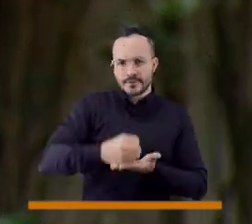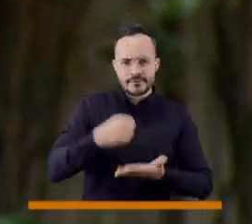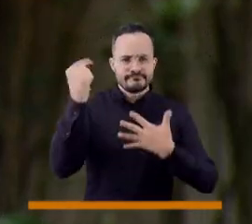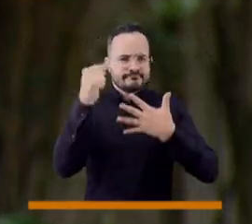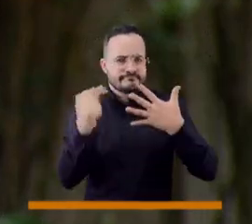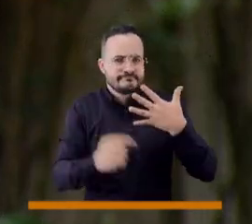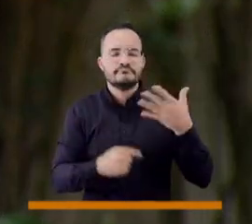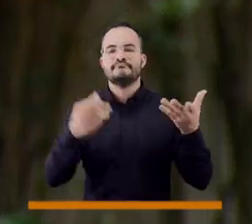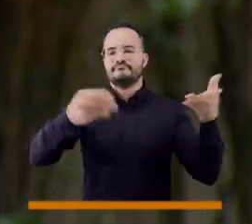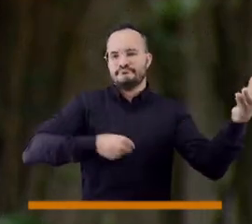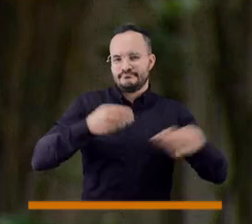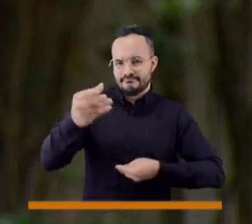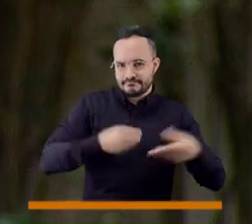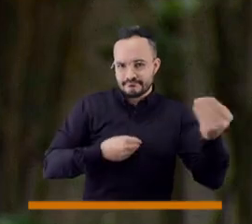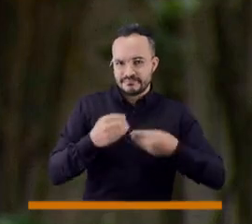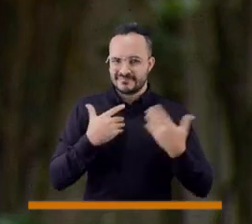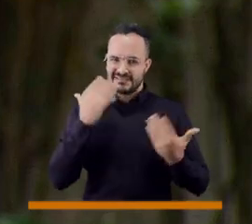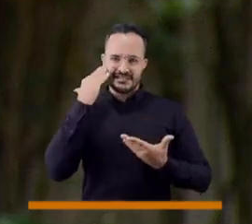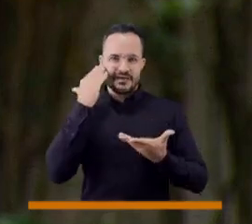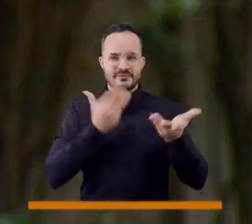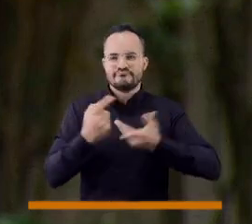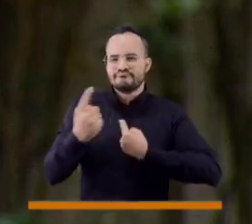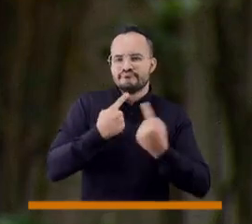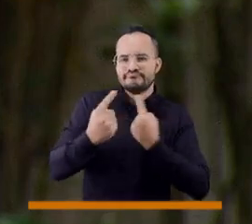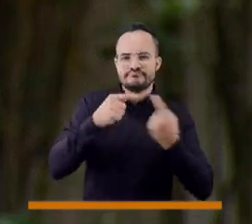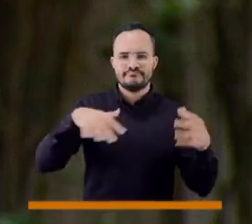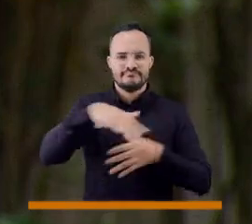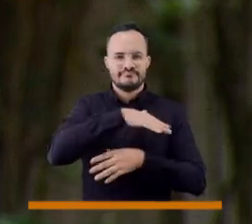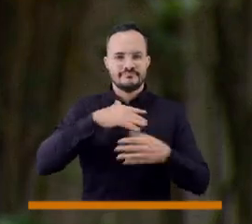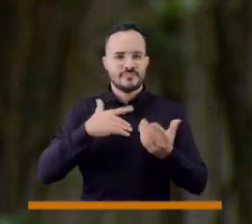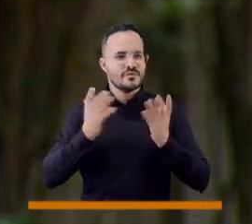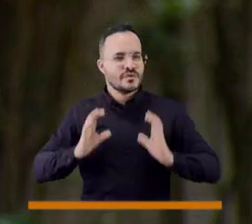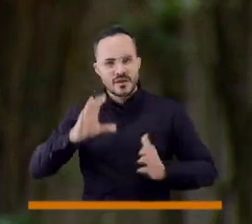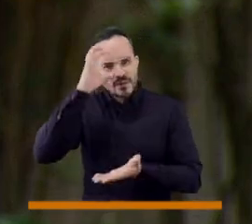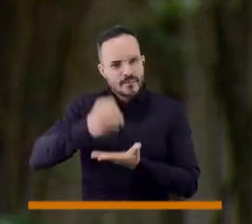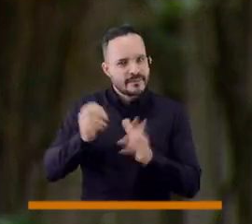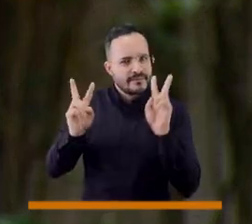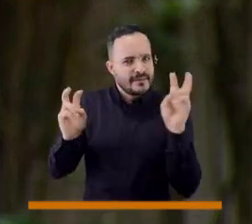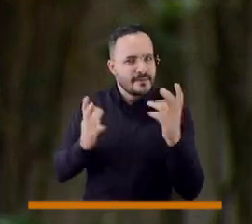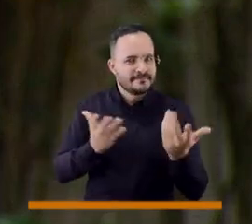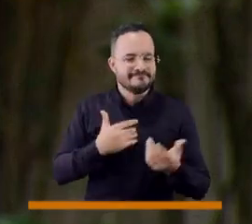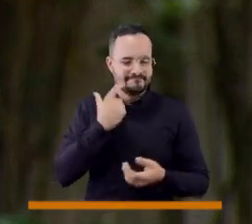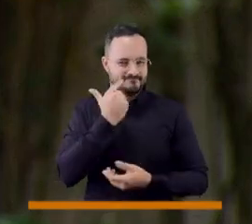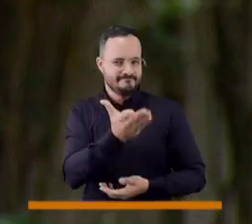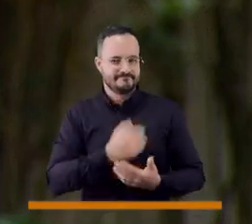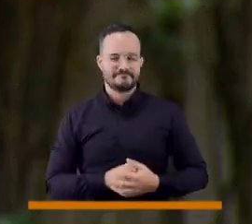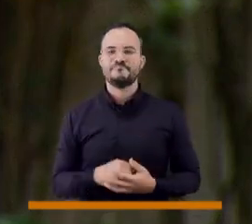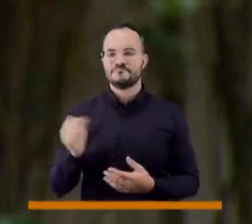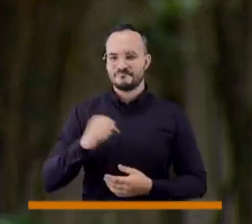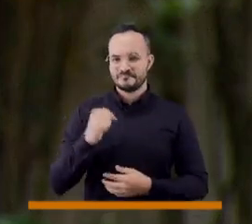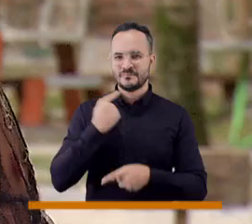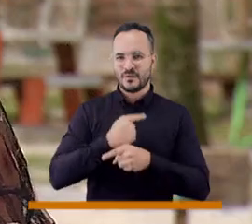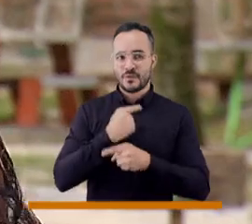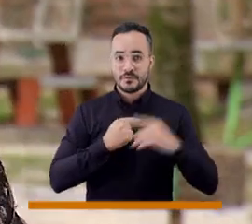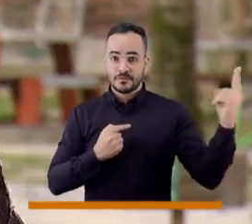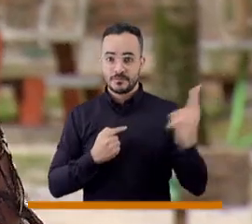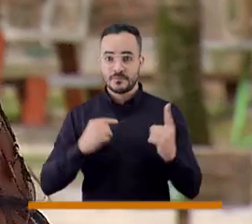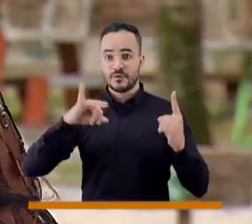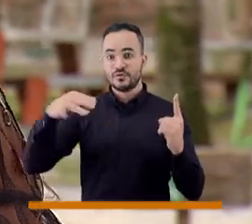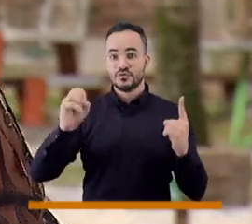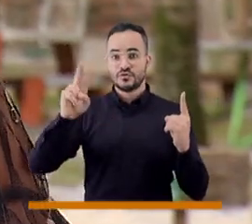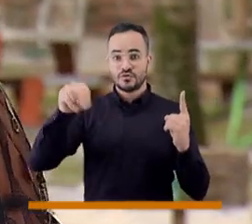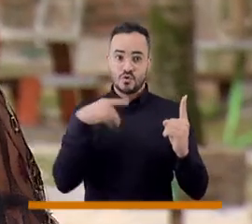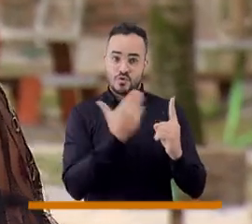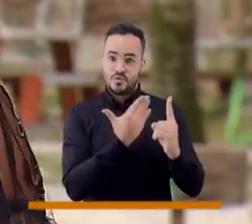solamente sus inquietudes, sino también manteniendo este diálogo con la ciudadanía que opina acerca de nuestro tema del día. Así